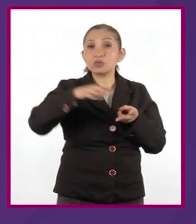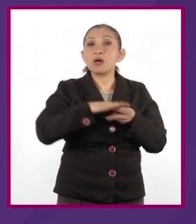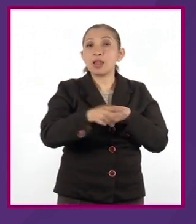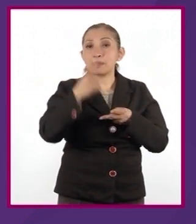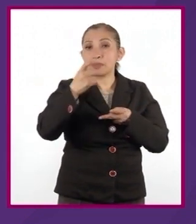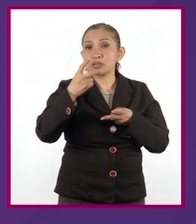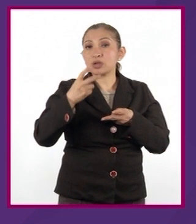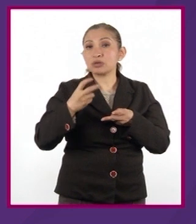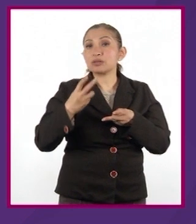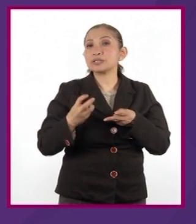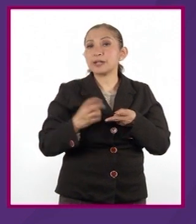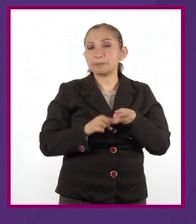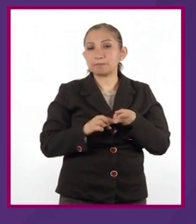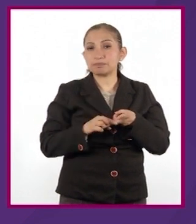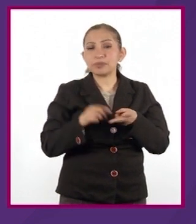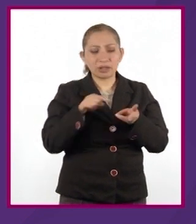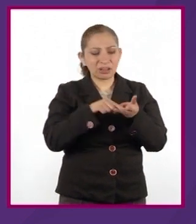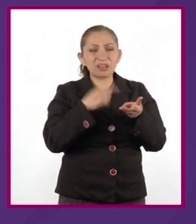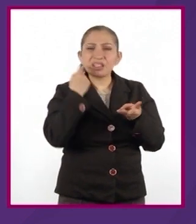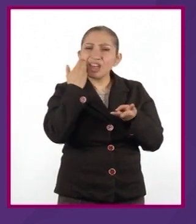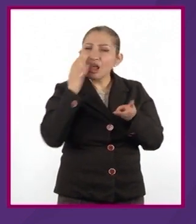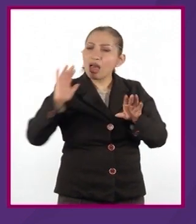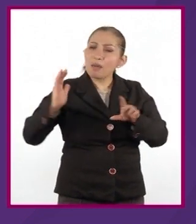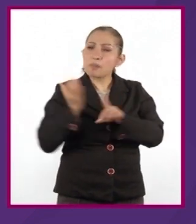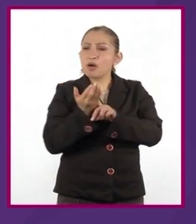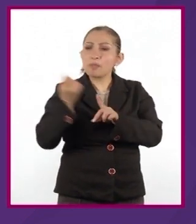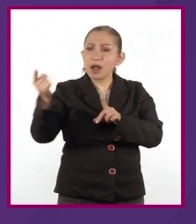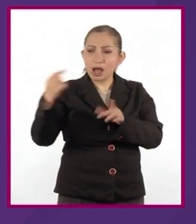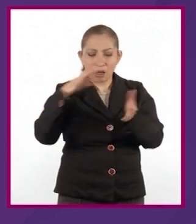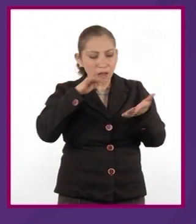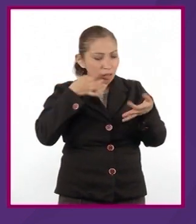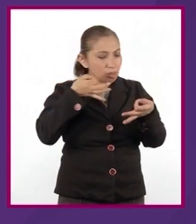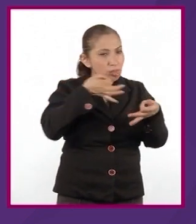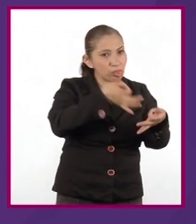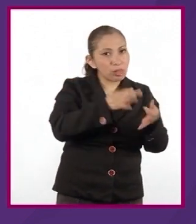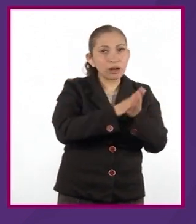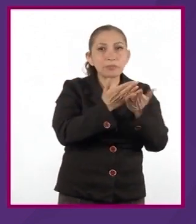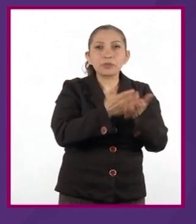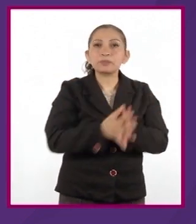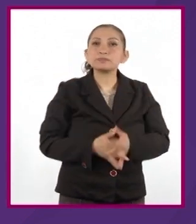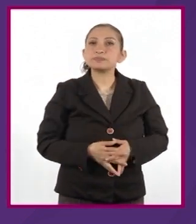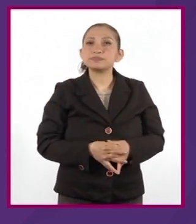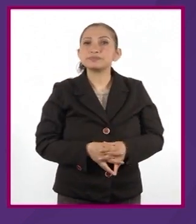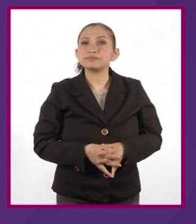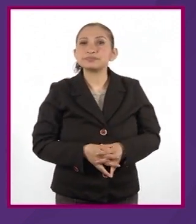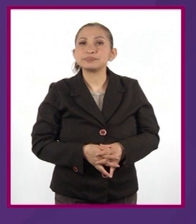¿Cómo intenta convencer al lector para que lea la obra literaria?